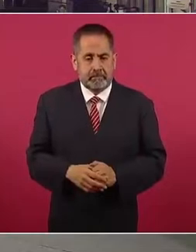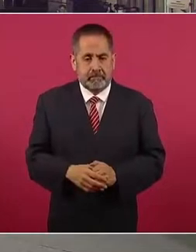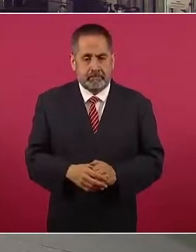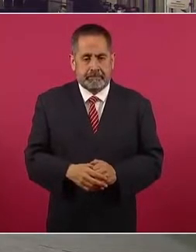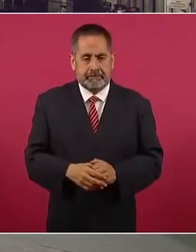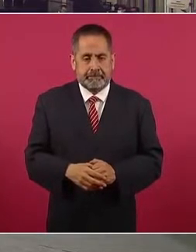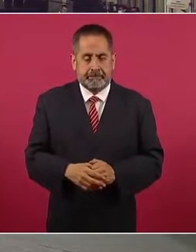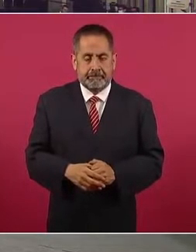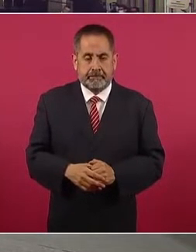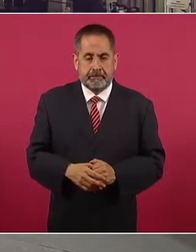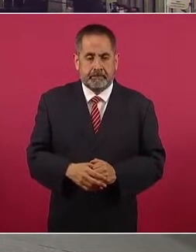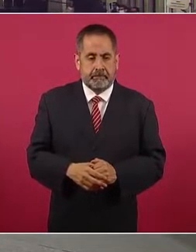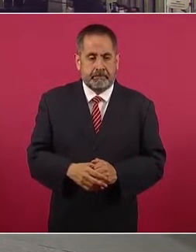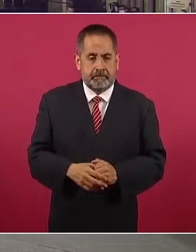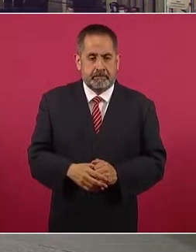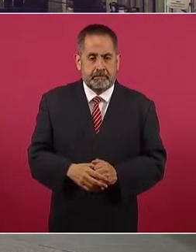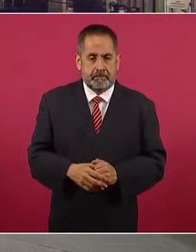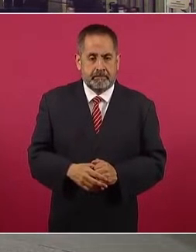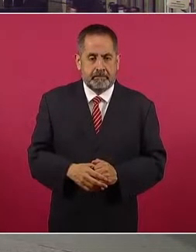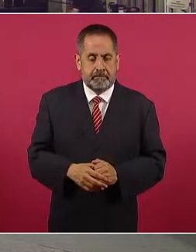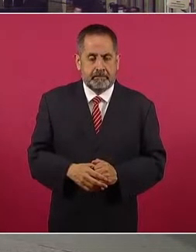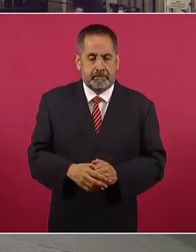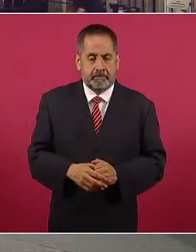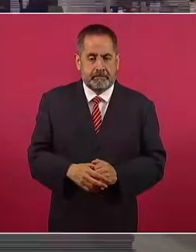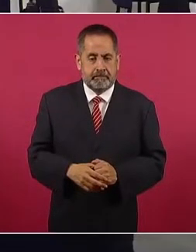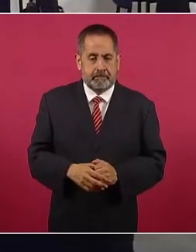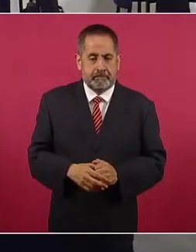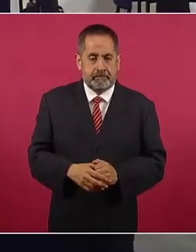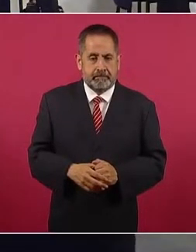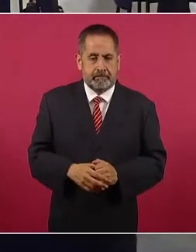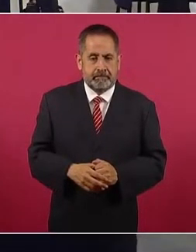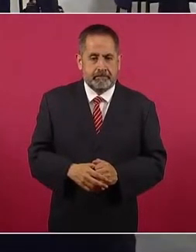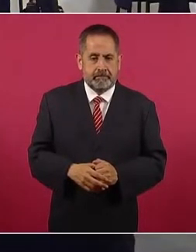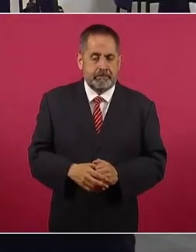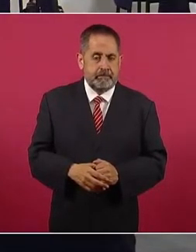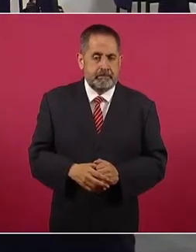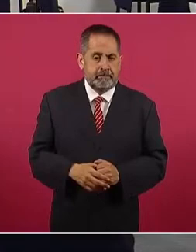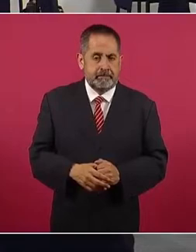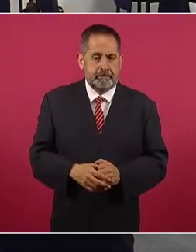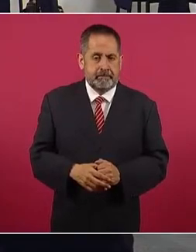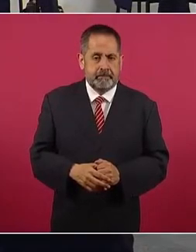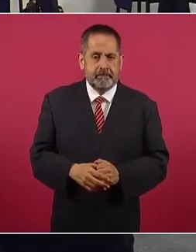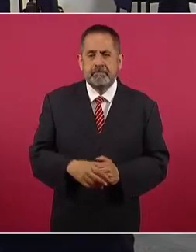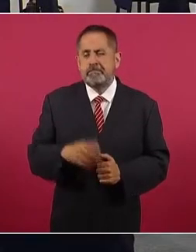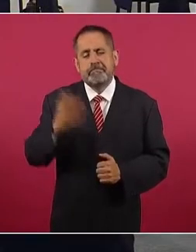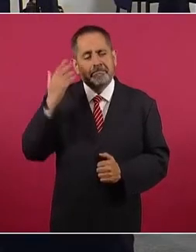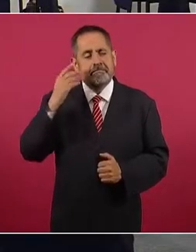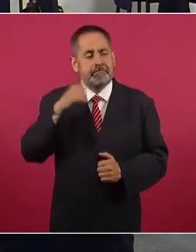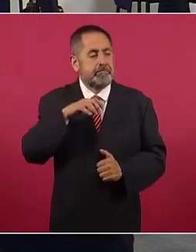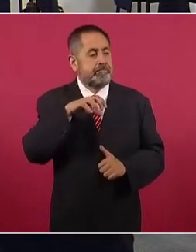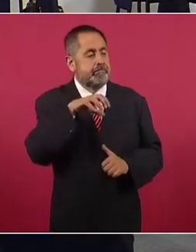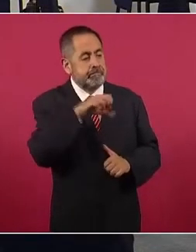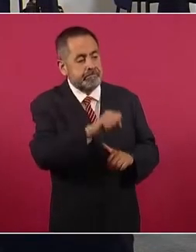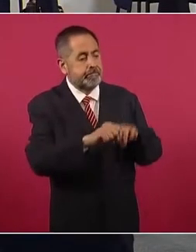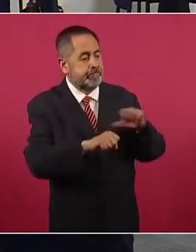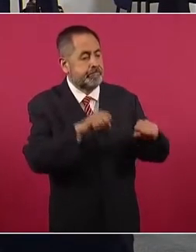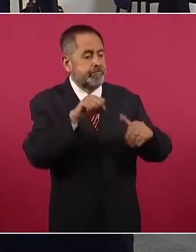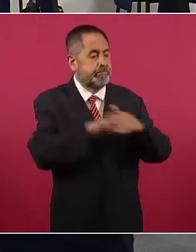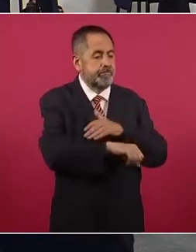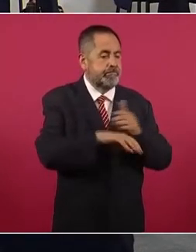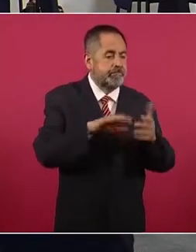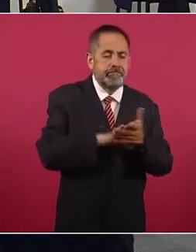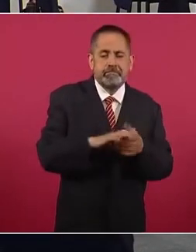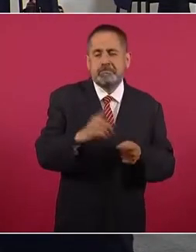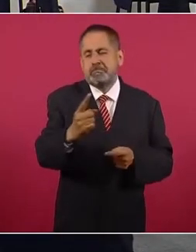agarraron a dos o tres, y así lo han hecho